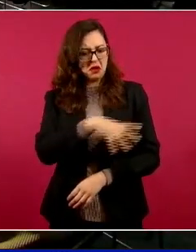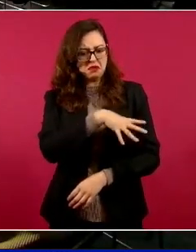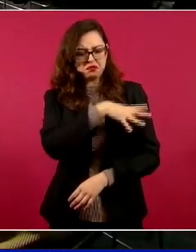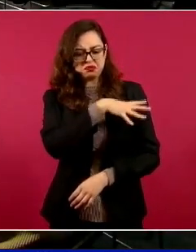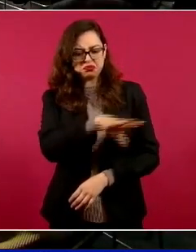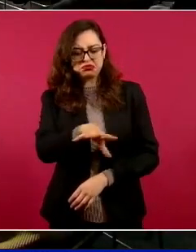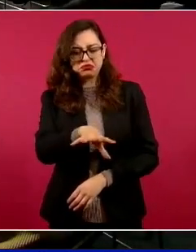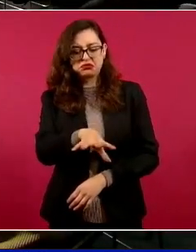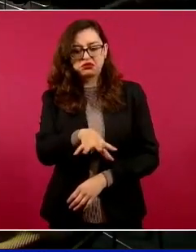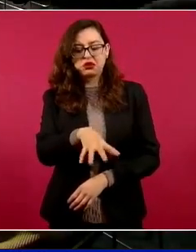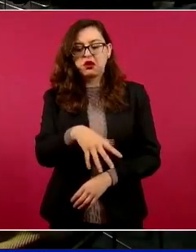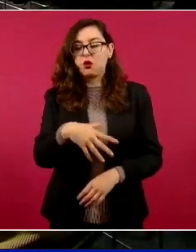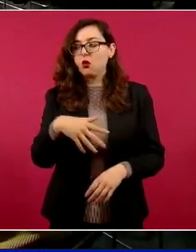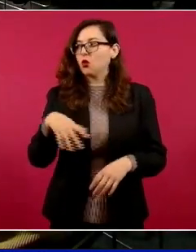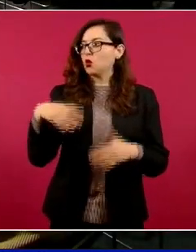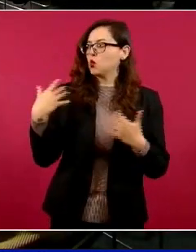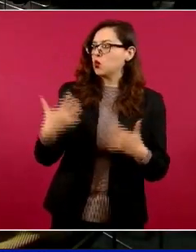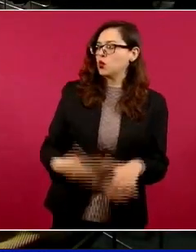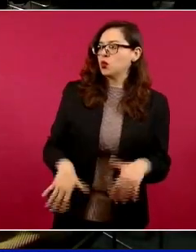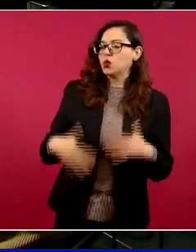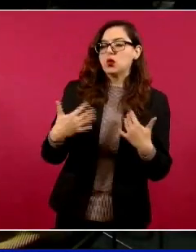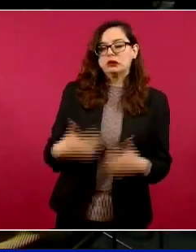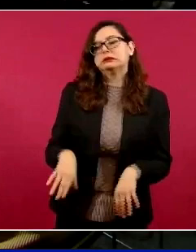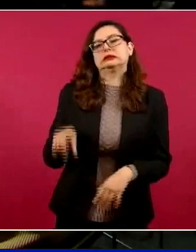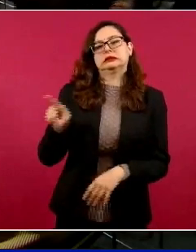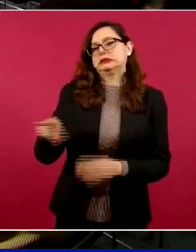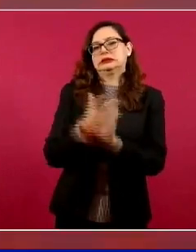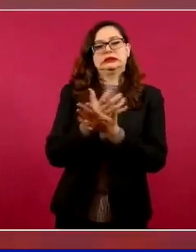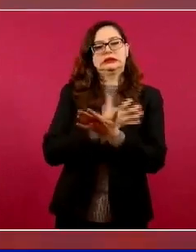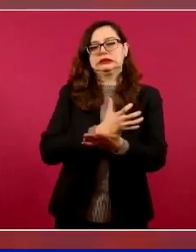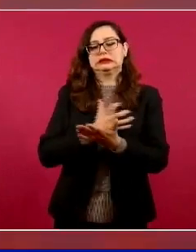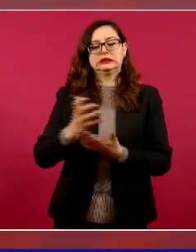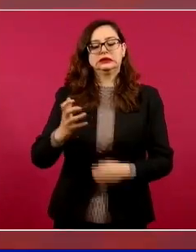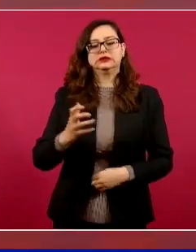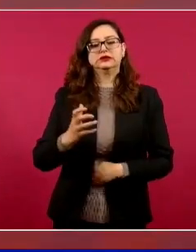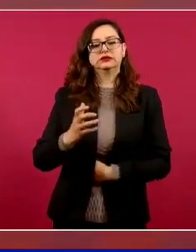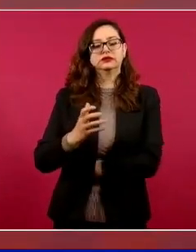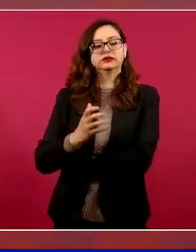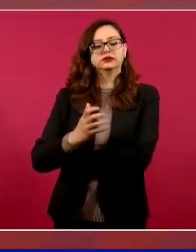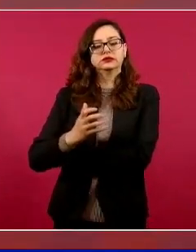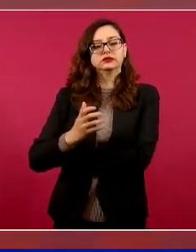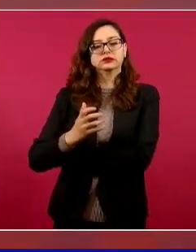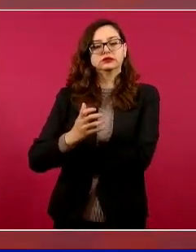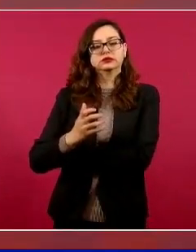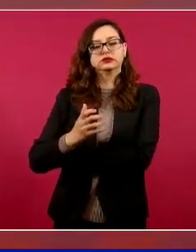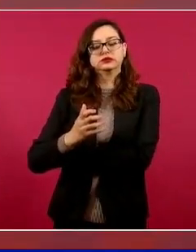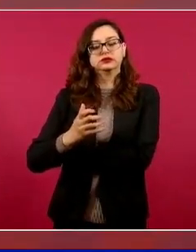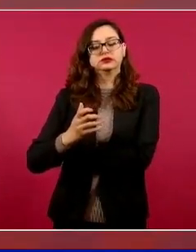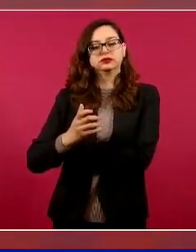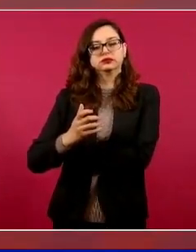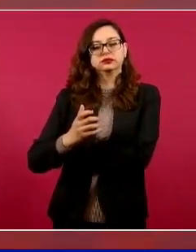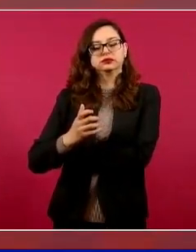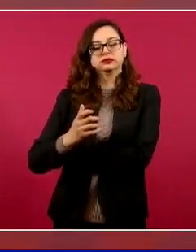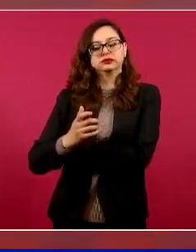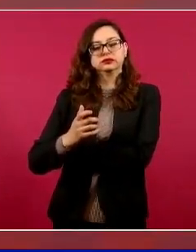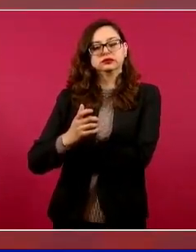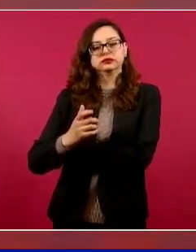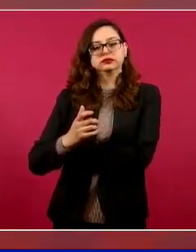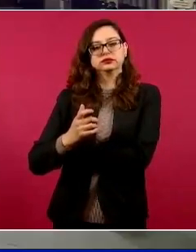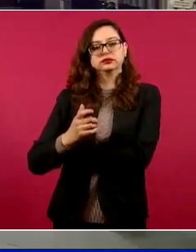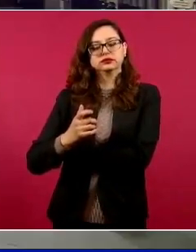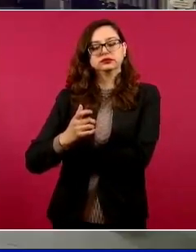extremas y piensa que con eso